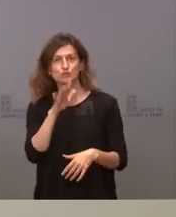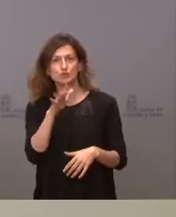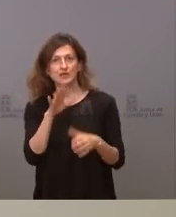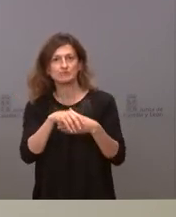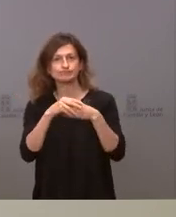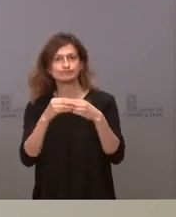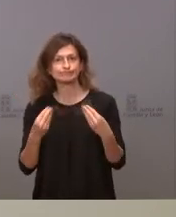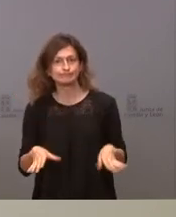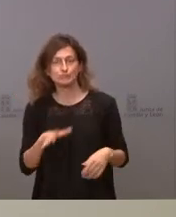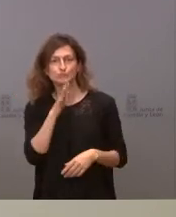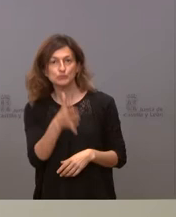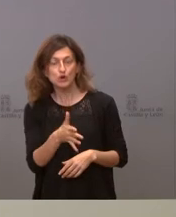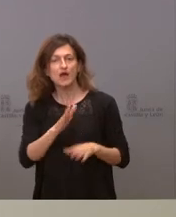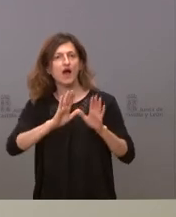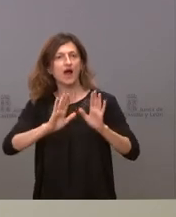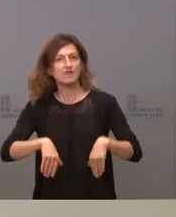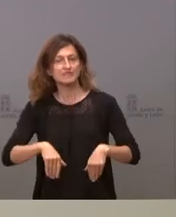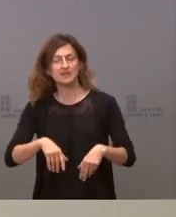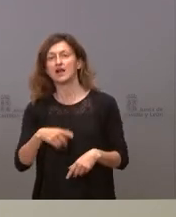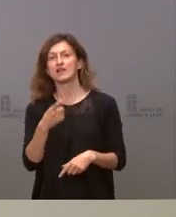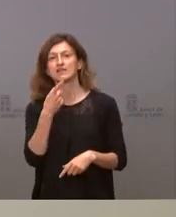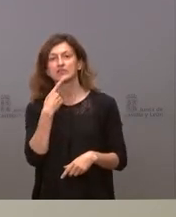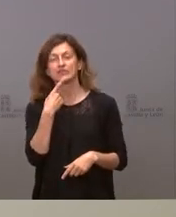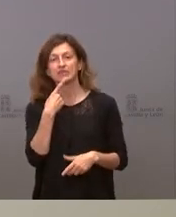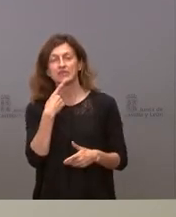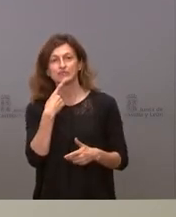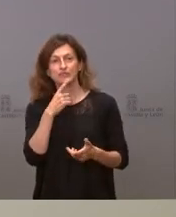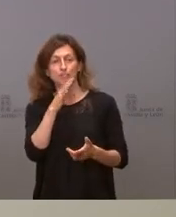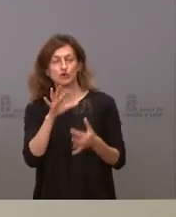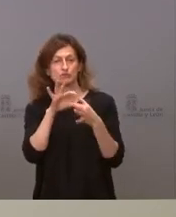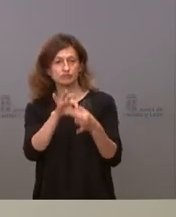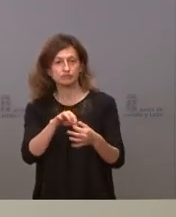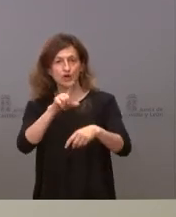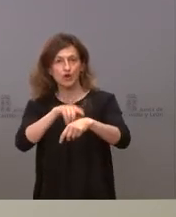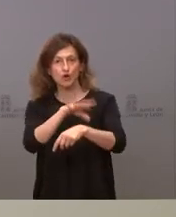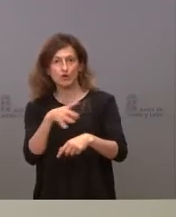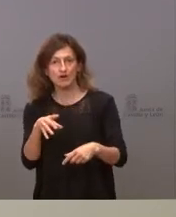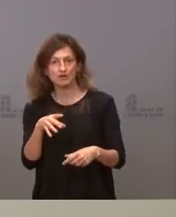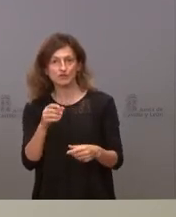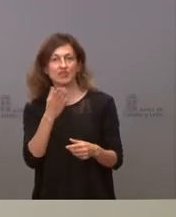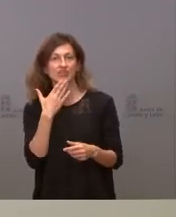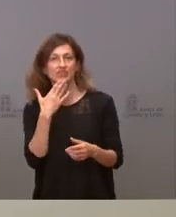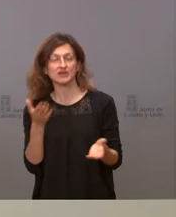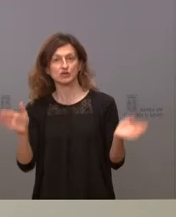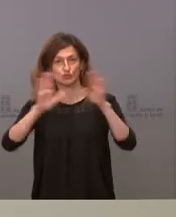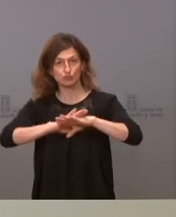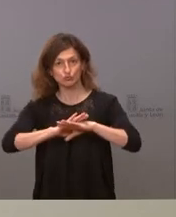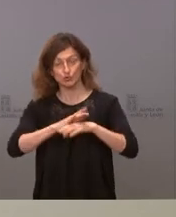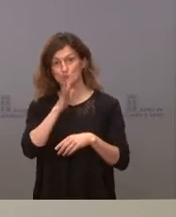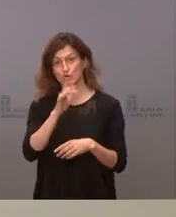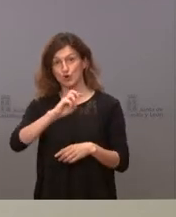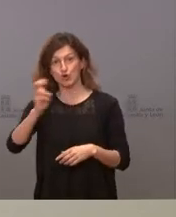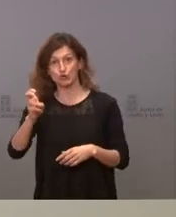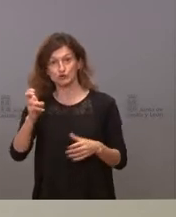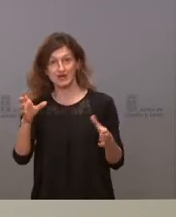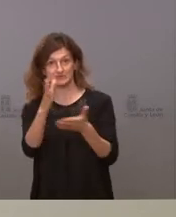si realmente al final va a aplicar lo que ahí se acordó en relación a los horarios del ocio nocturno teniendo en cuenta que hay comunidades autónomas que ya